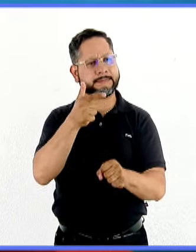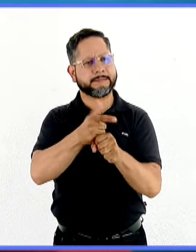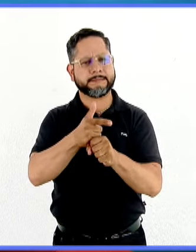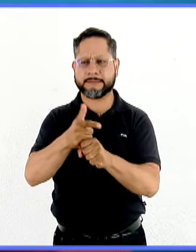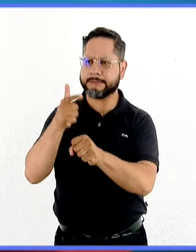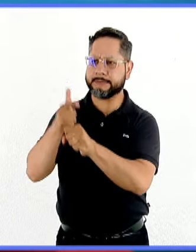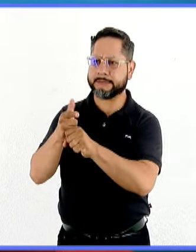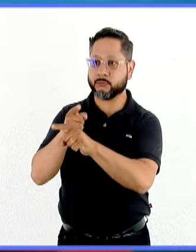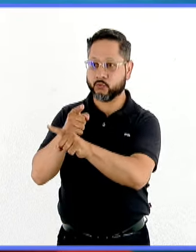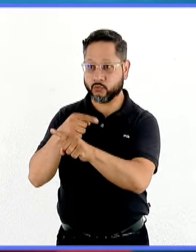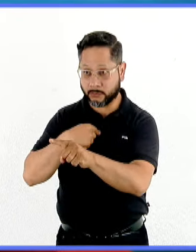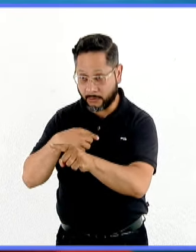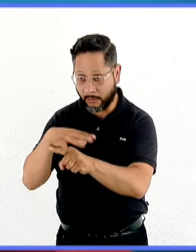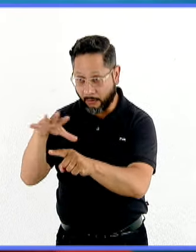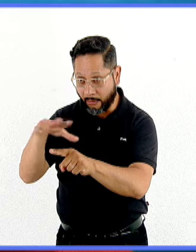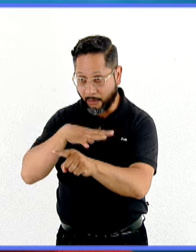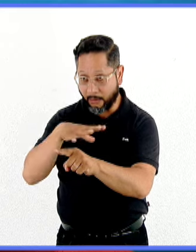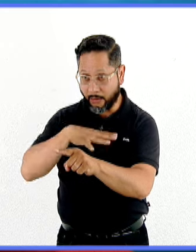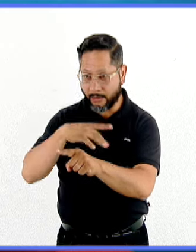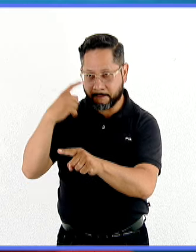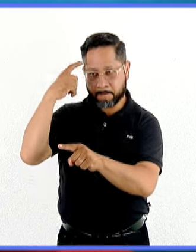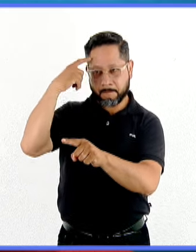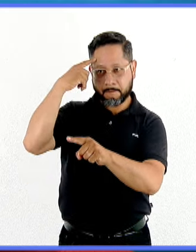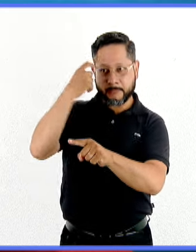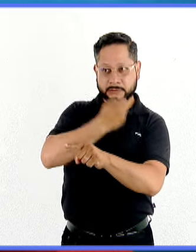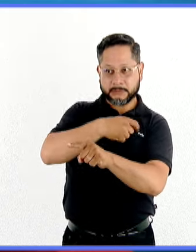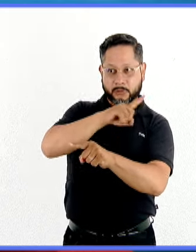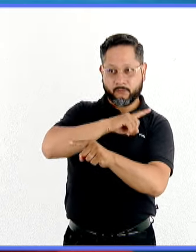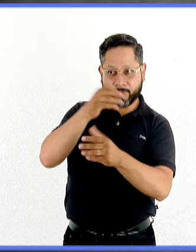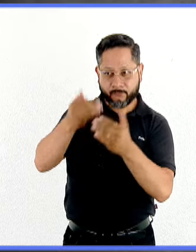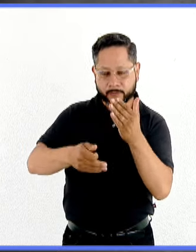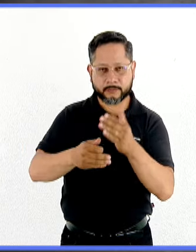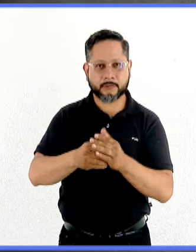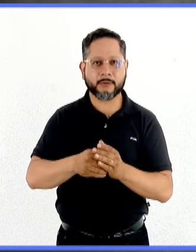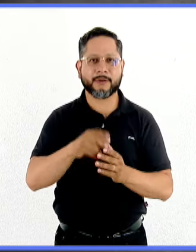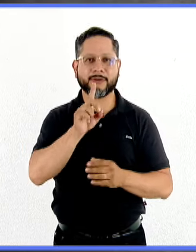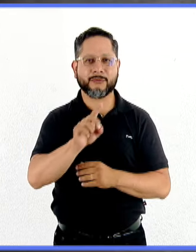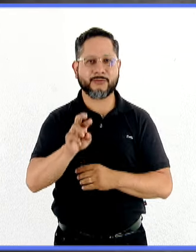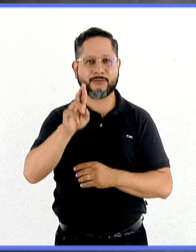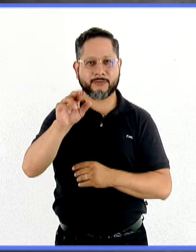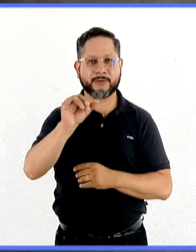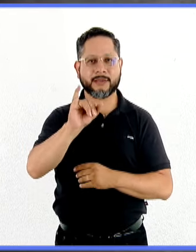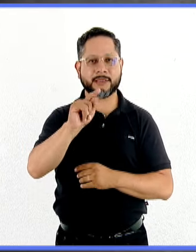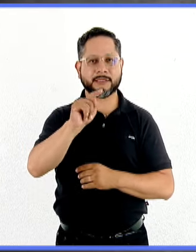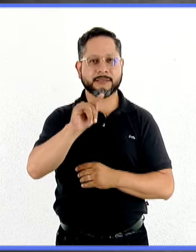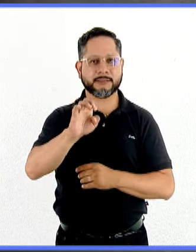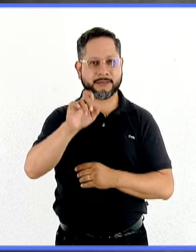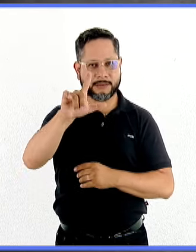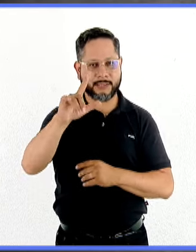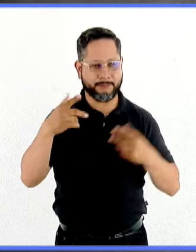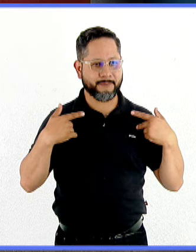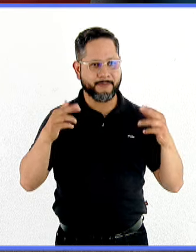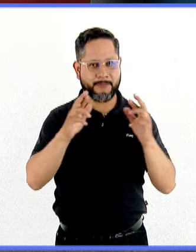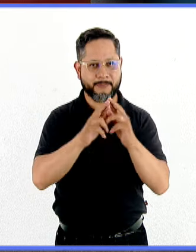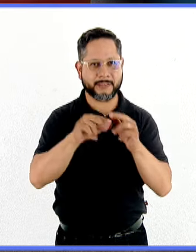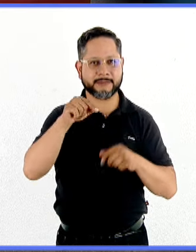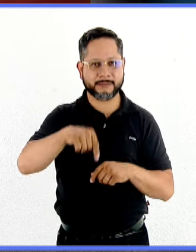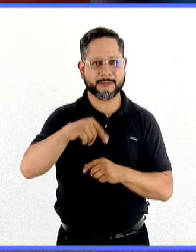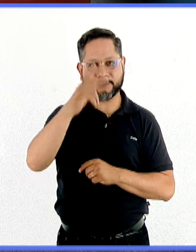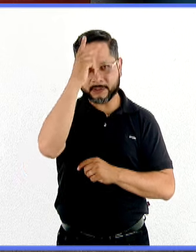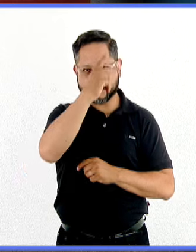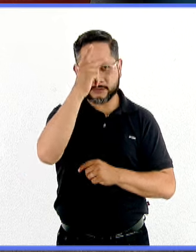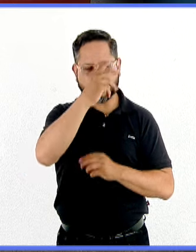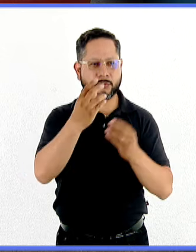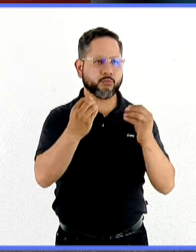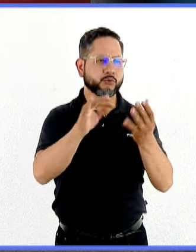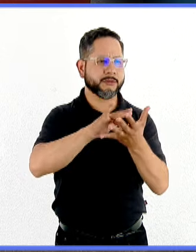estos temas y acudir siempre con los especialistas. Doctora Itzel Galán López, académica y profesora de la Facultad de Psicología de nuestra universidad.